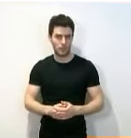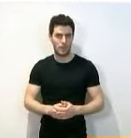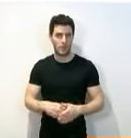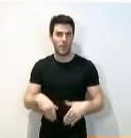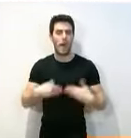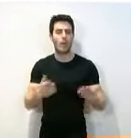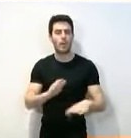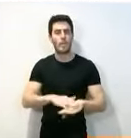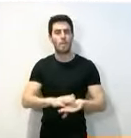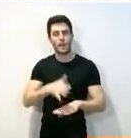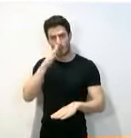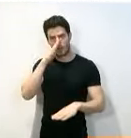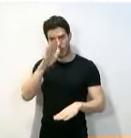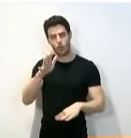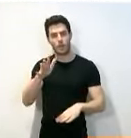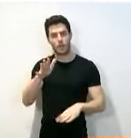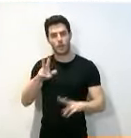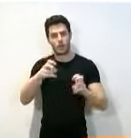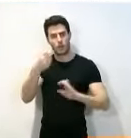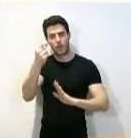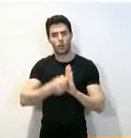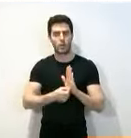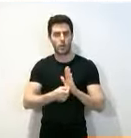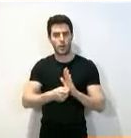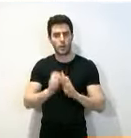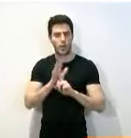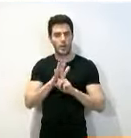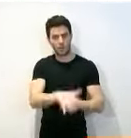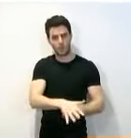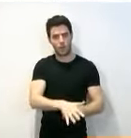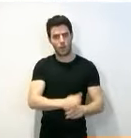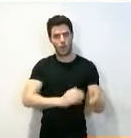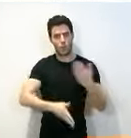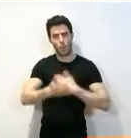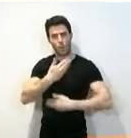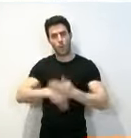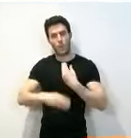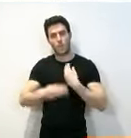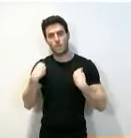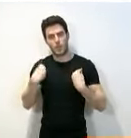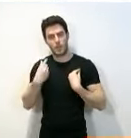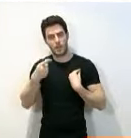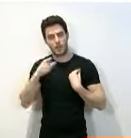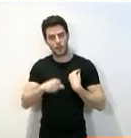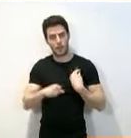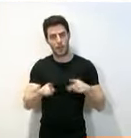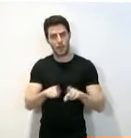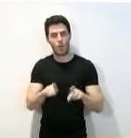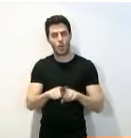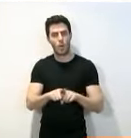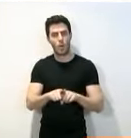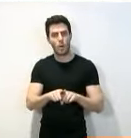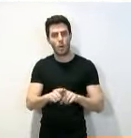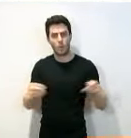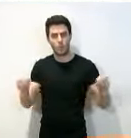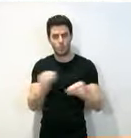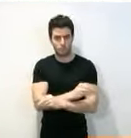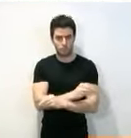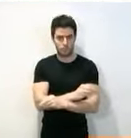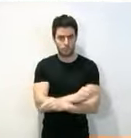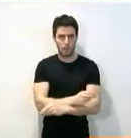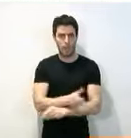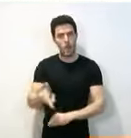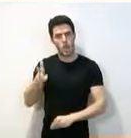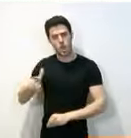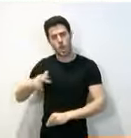denuncia de las condiciones de discriminación que se vivían y esa contraposición que había entre los derechos de los